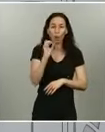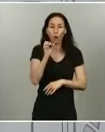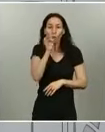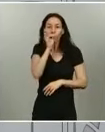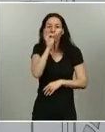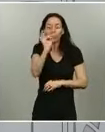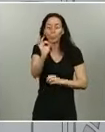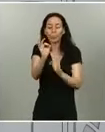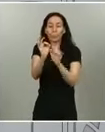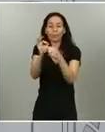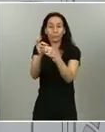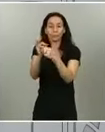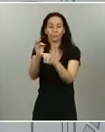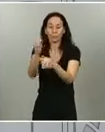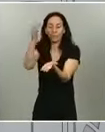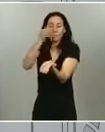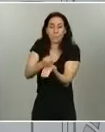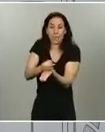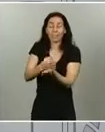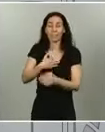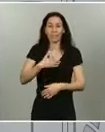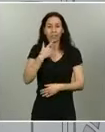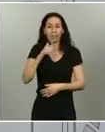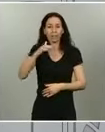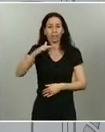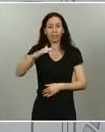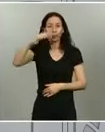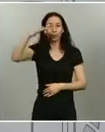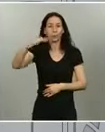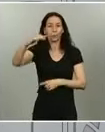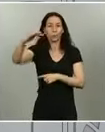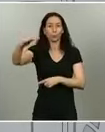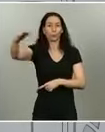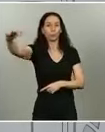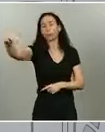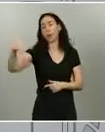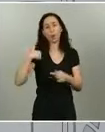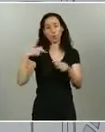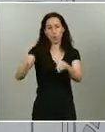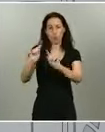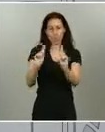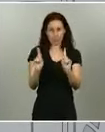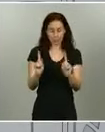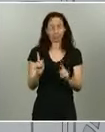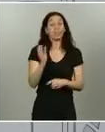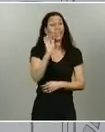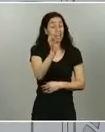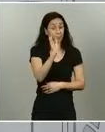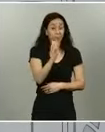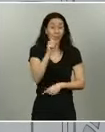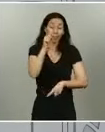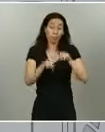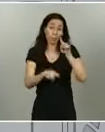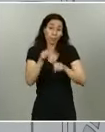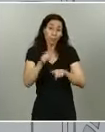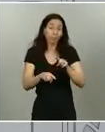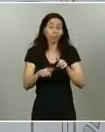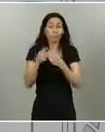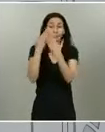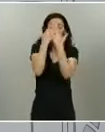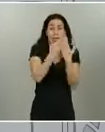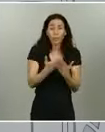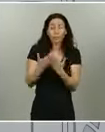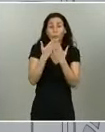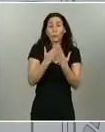importante en el aire. verdad que algunos estudios, en algunos casos concretos, muestran que podría pasar. Y de